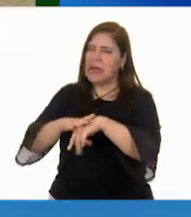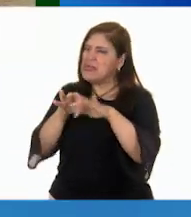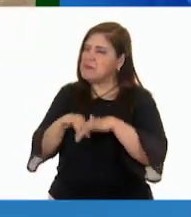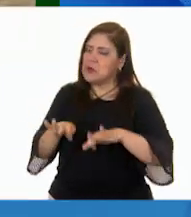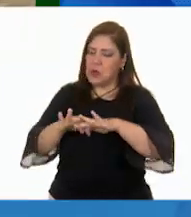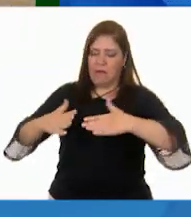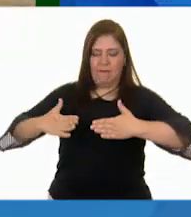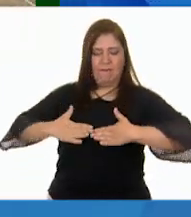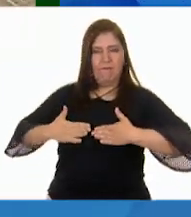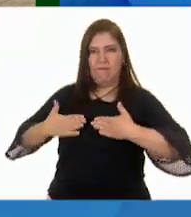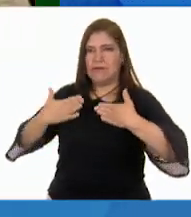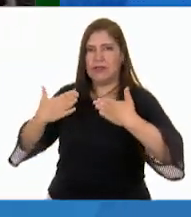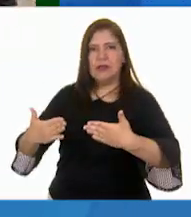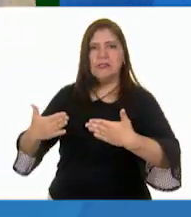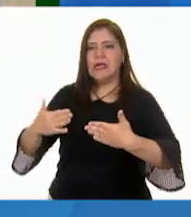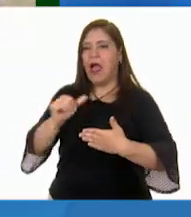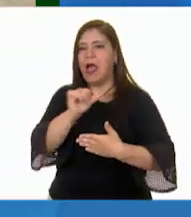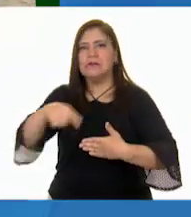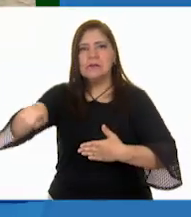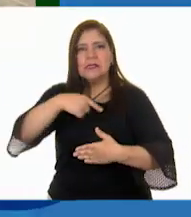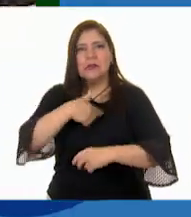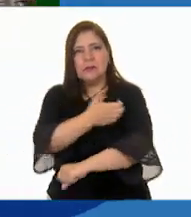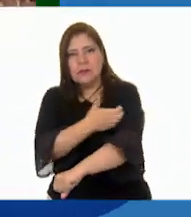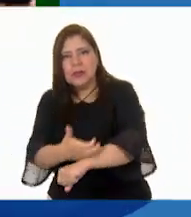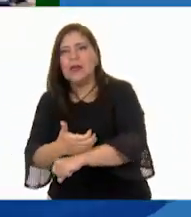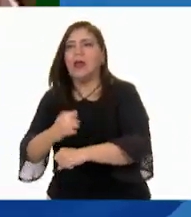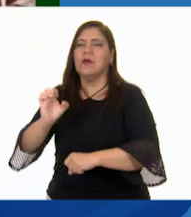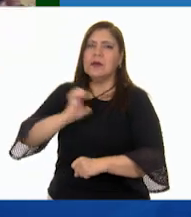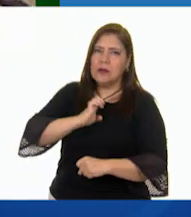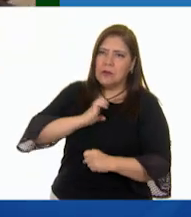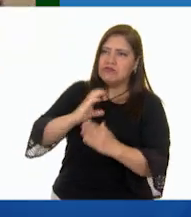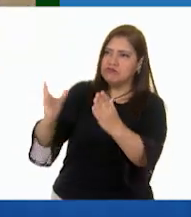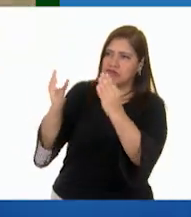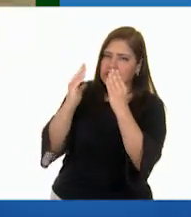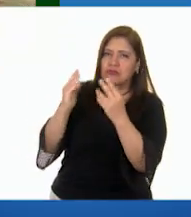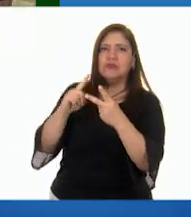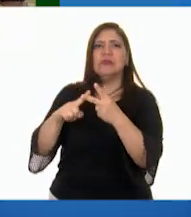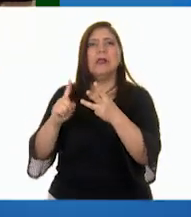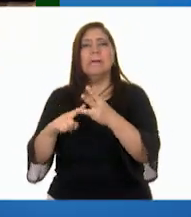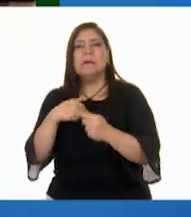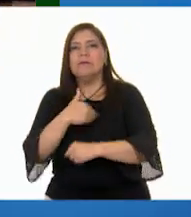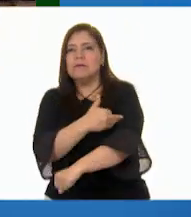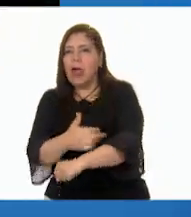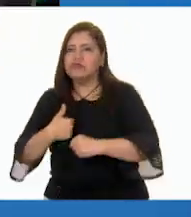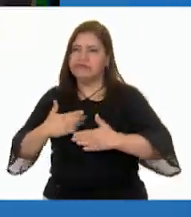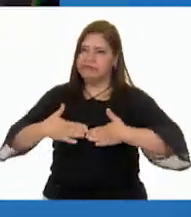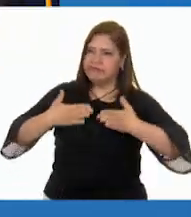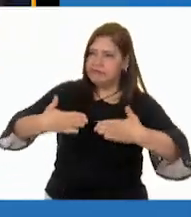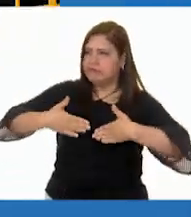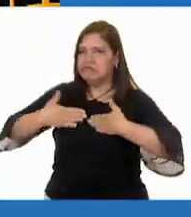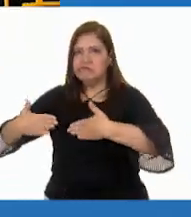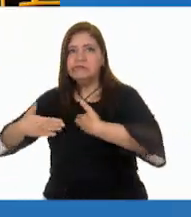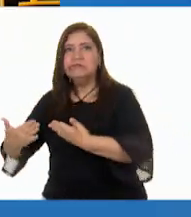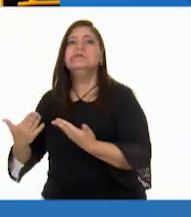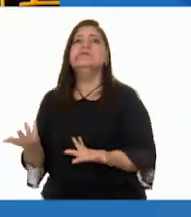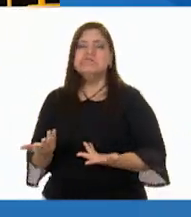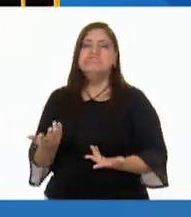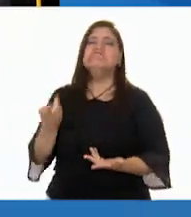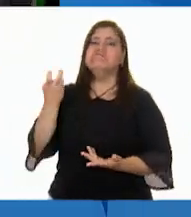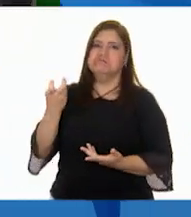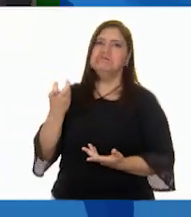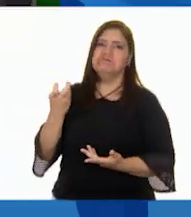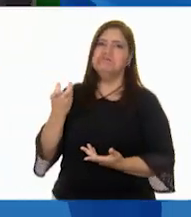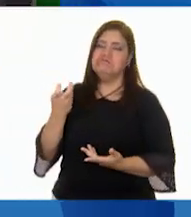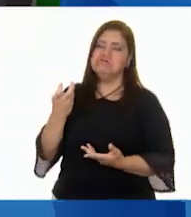confiando en mis compañeras, en mis coaches, en mi familia, y, pues, sí, eso de la